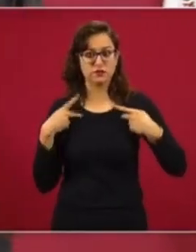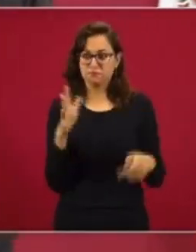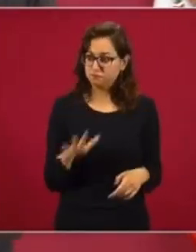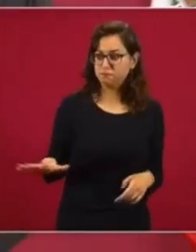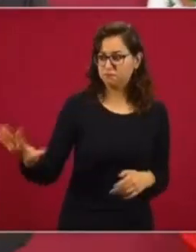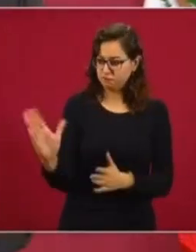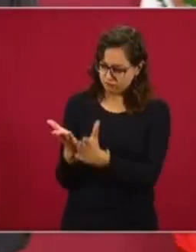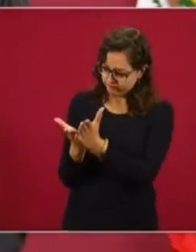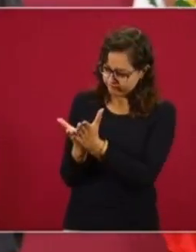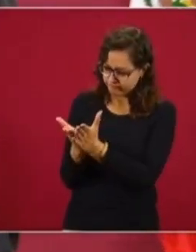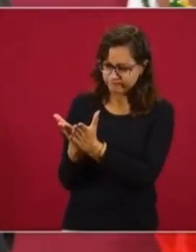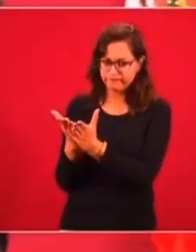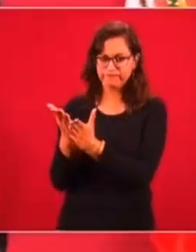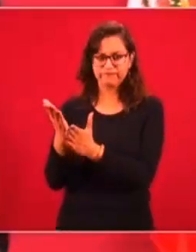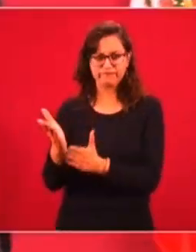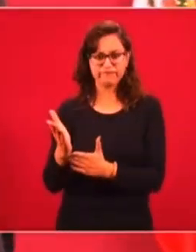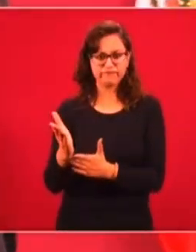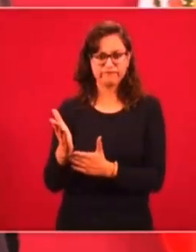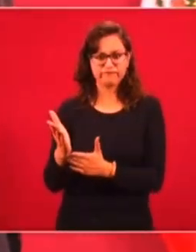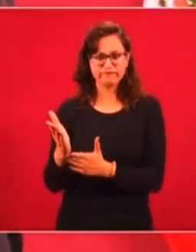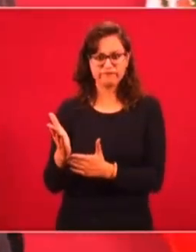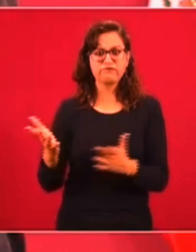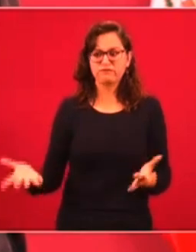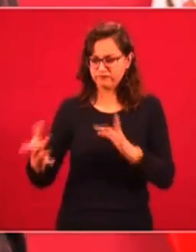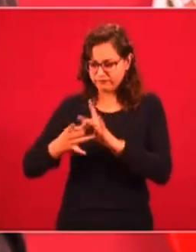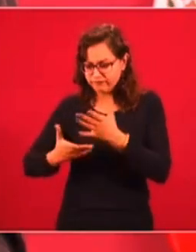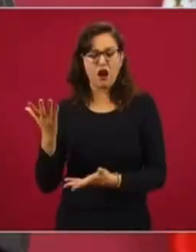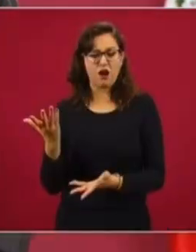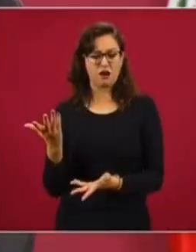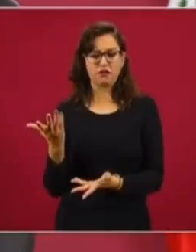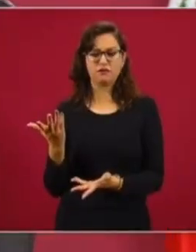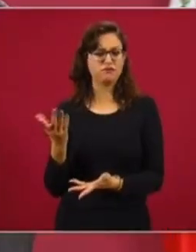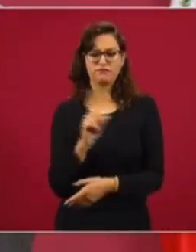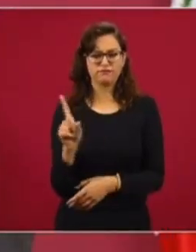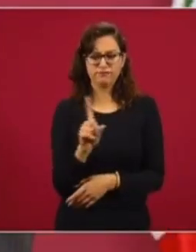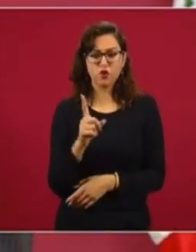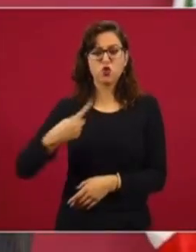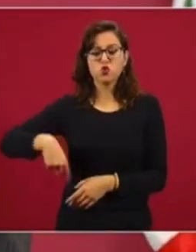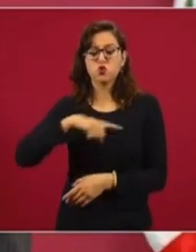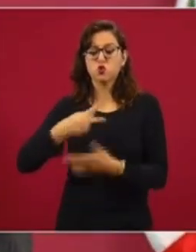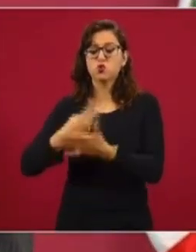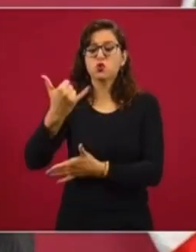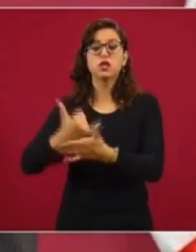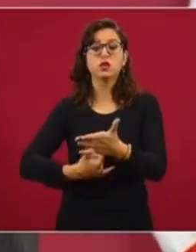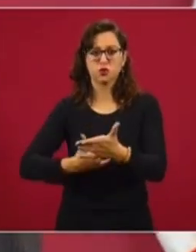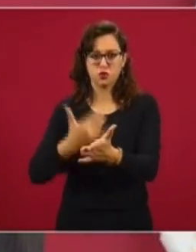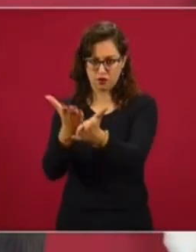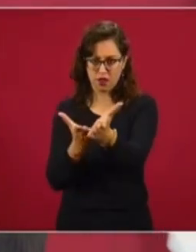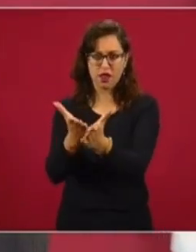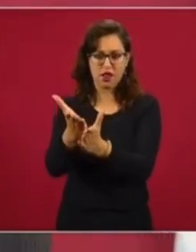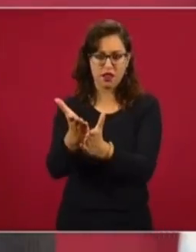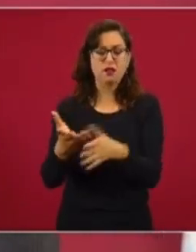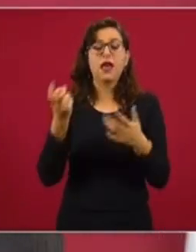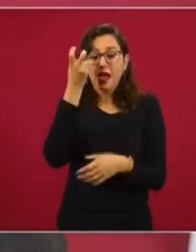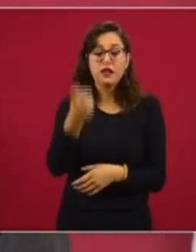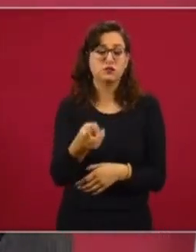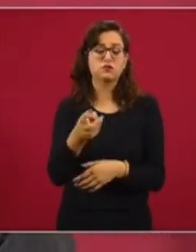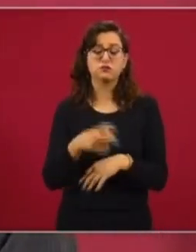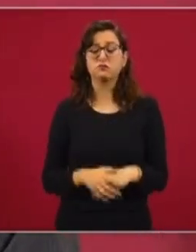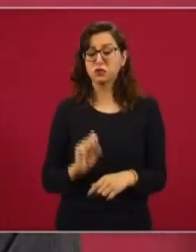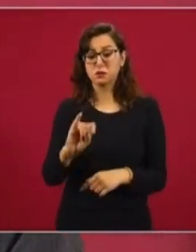la mayoría de las veces, en abyección, en debilismo. Nosotros queremos lealtad al proyecto de transformación. Eso es lo que pedimos.